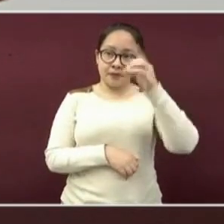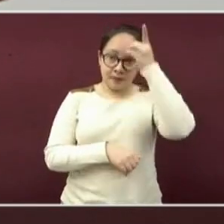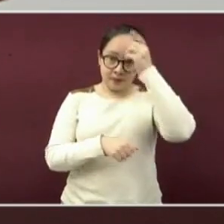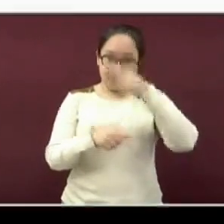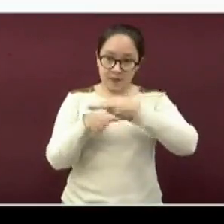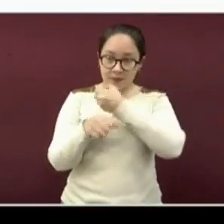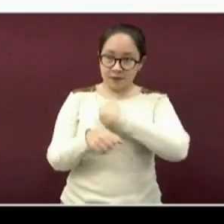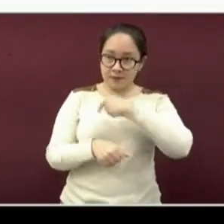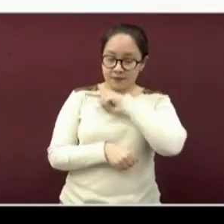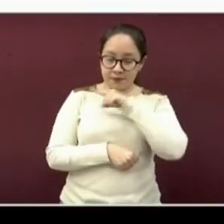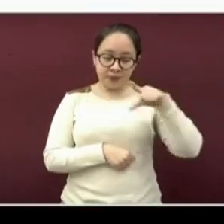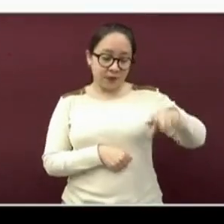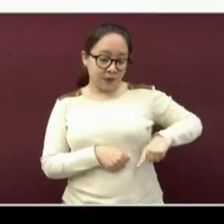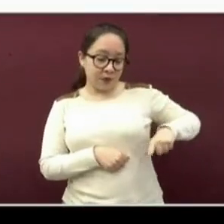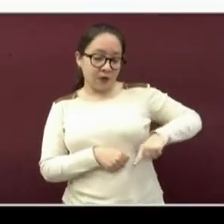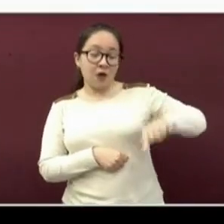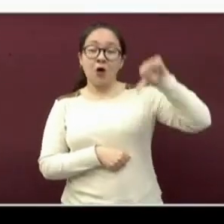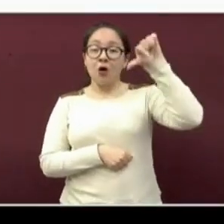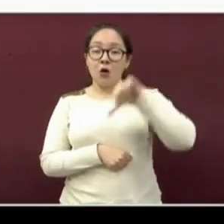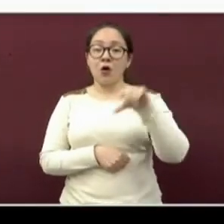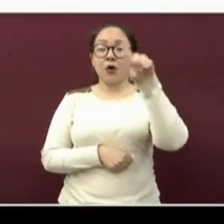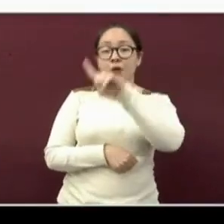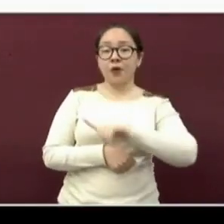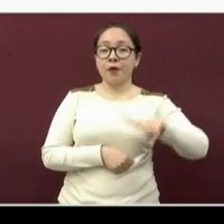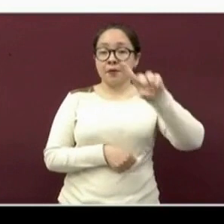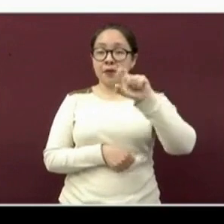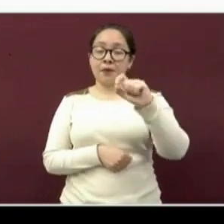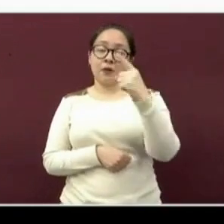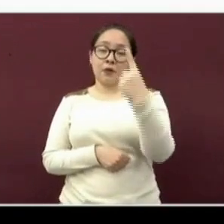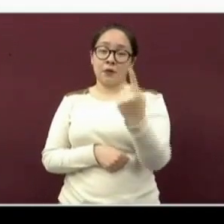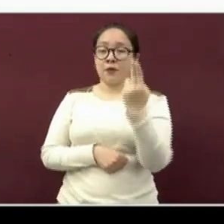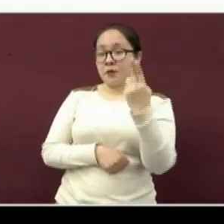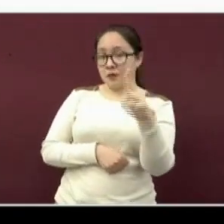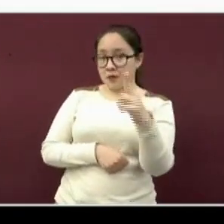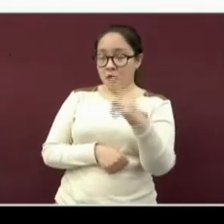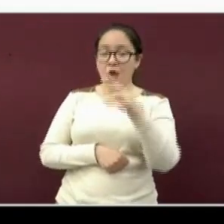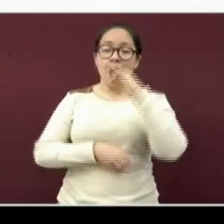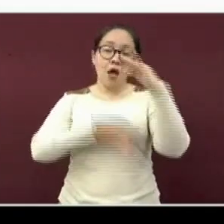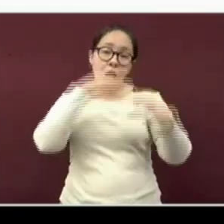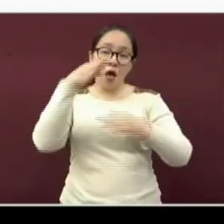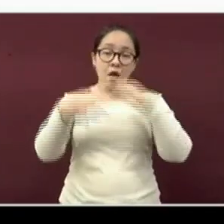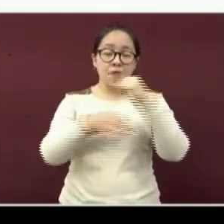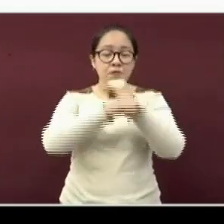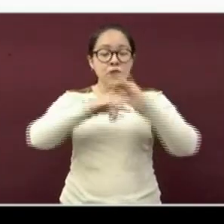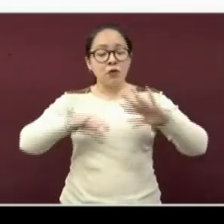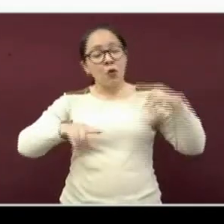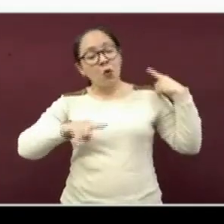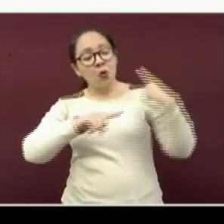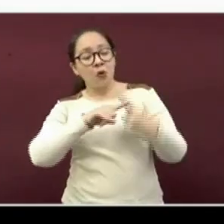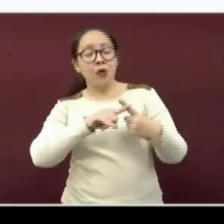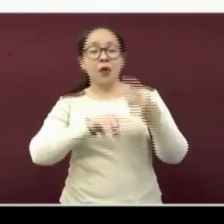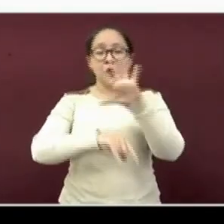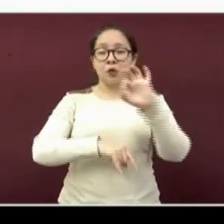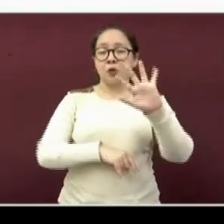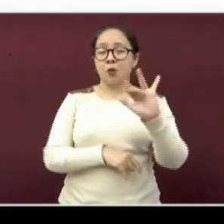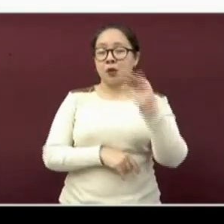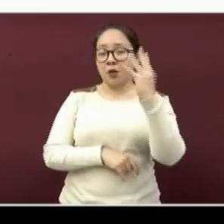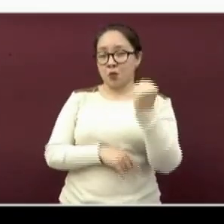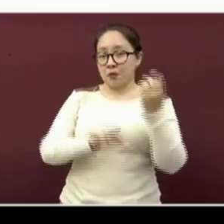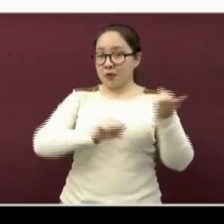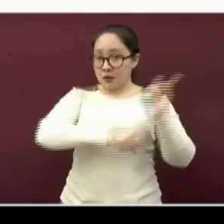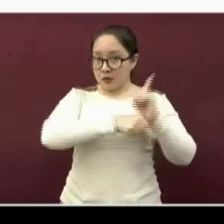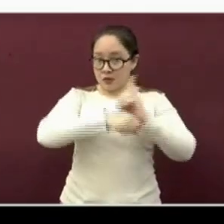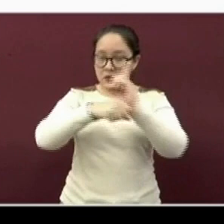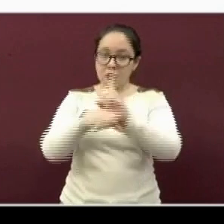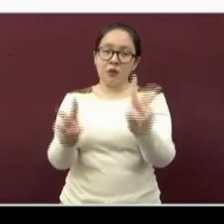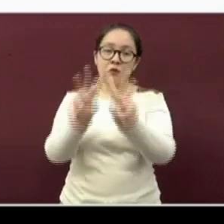pública. El día de hoy, domingo 21 de noviembre, presentaremos el informe número 559 de la